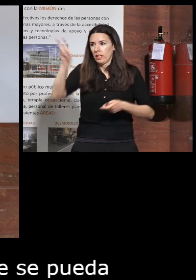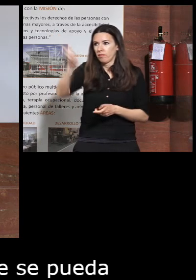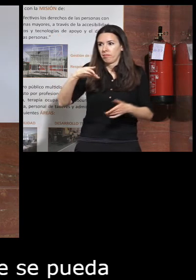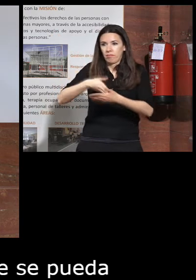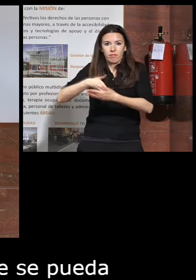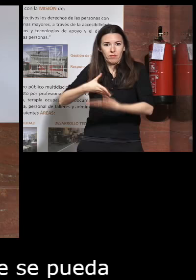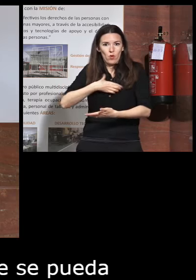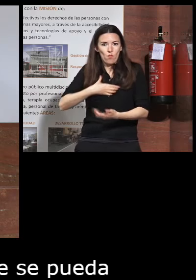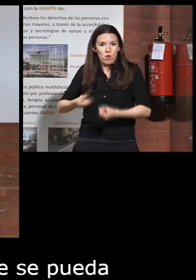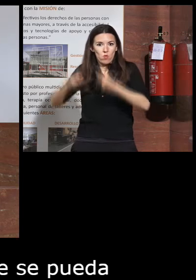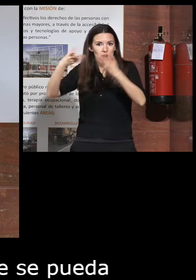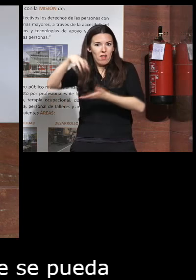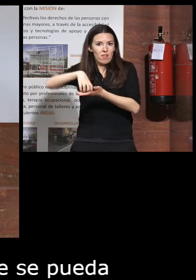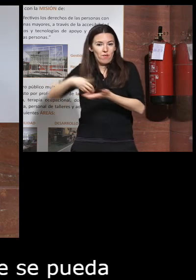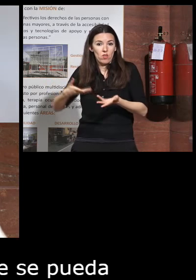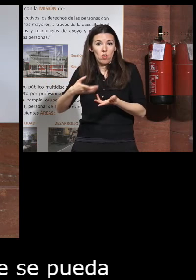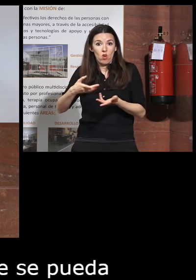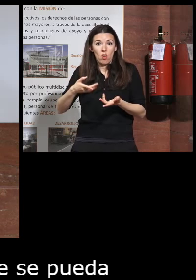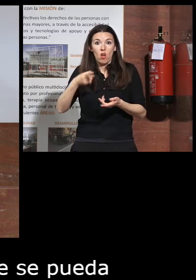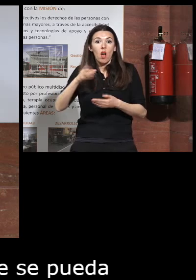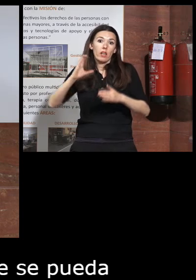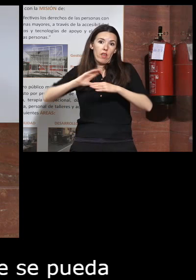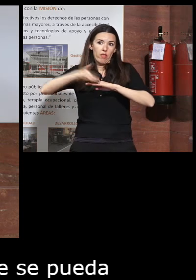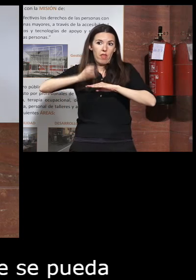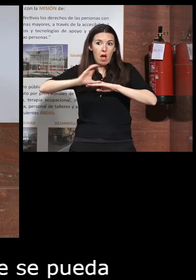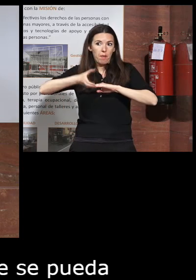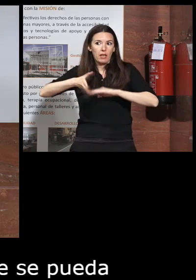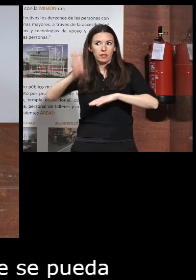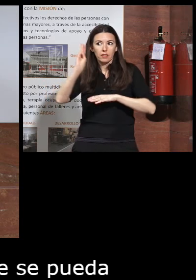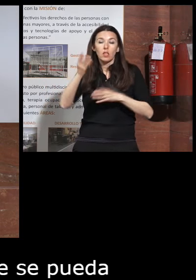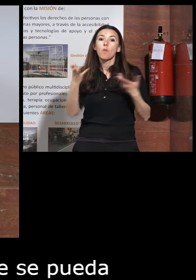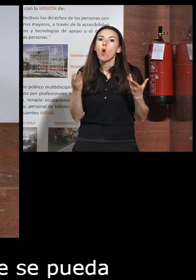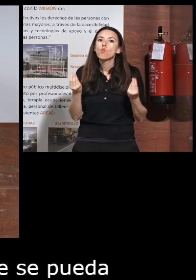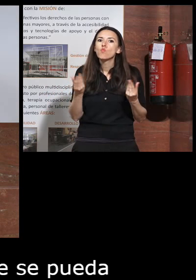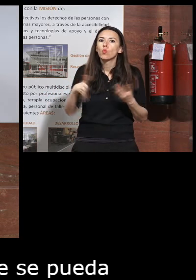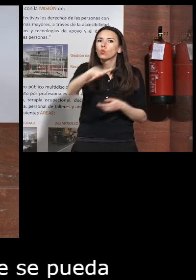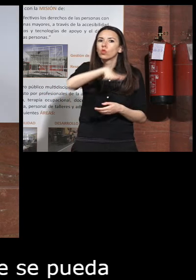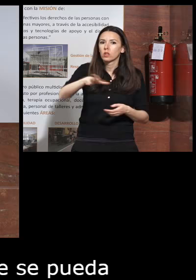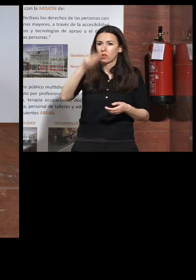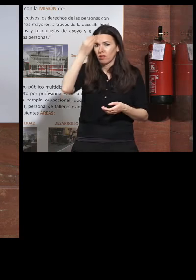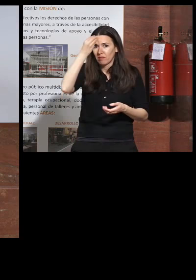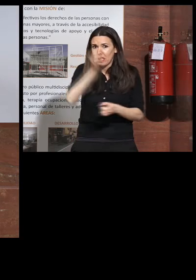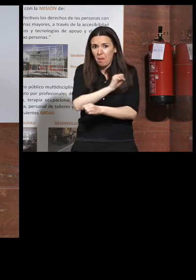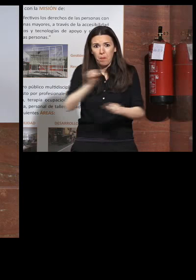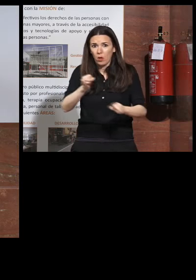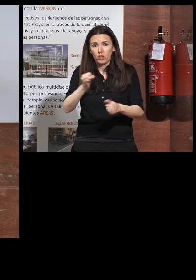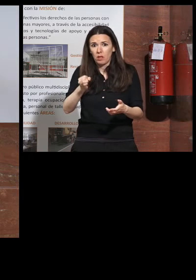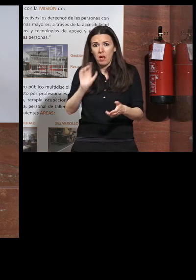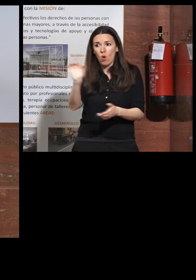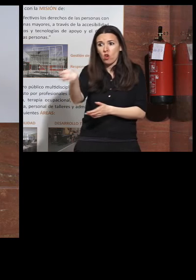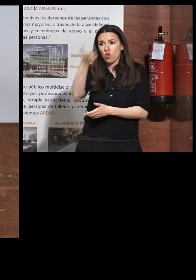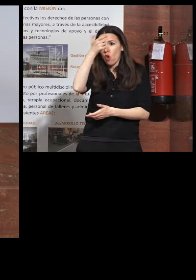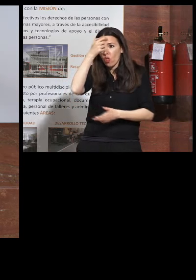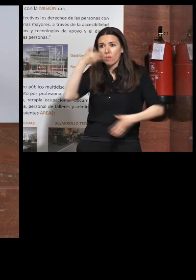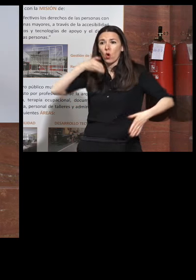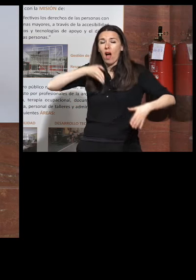edificio para que os saque aquí en CEAPAT bueno pues se entiende pero en muchos sitios os podéis imaginar que todavía no se entiende el concepto de